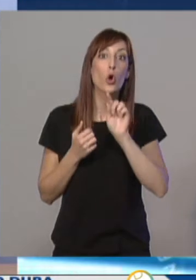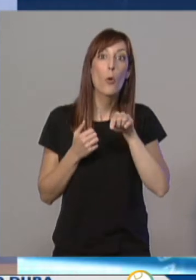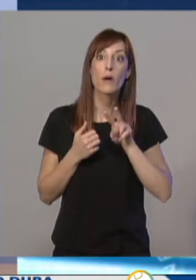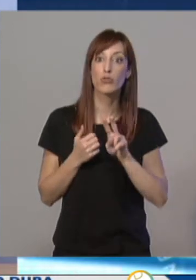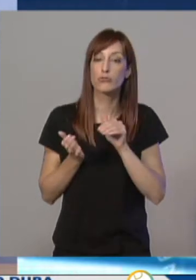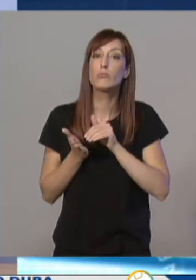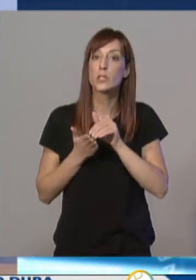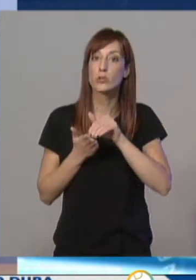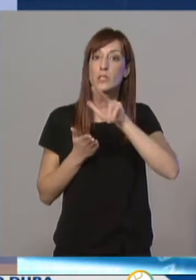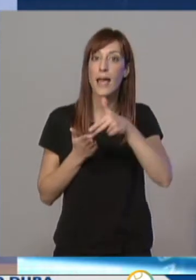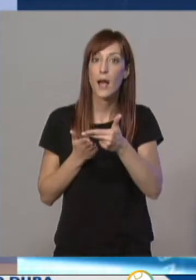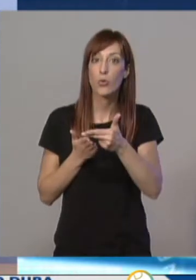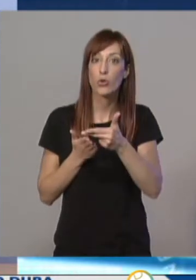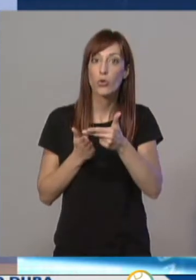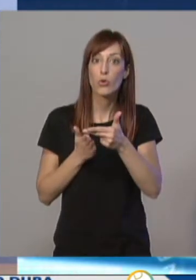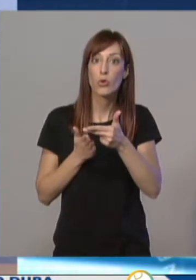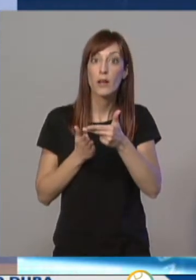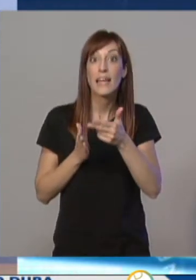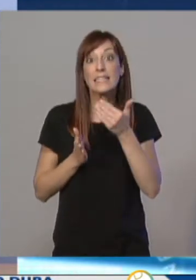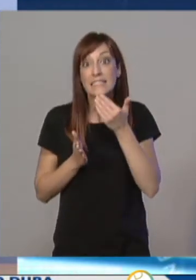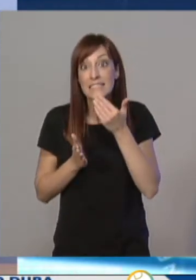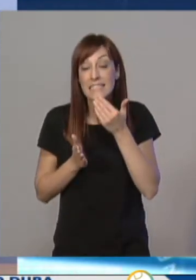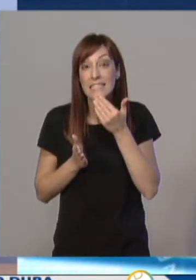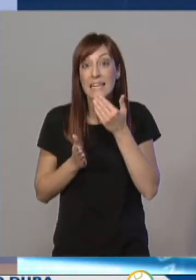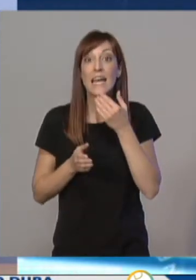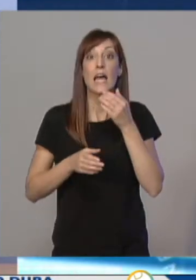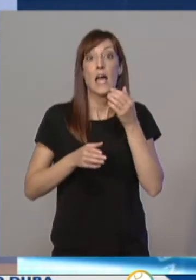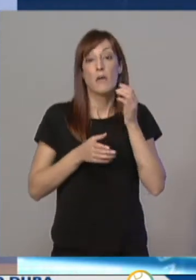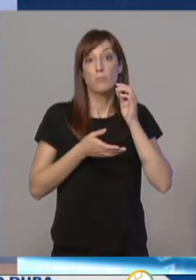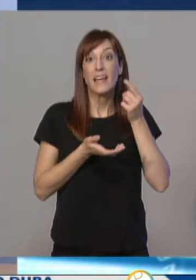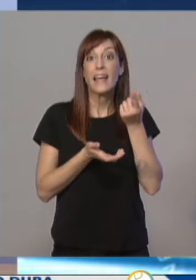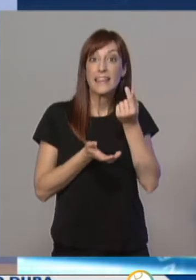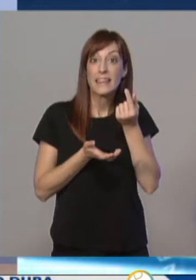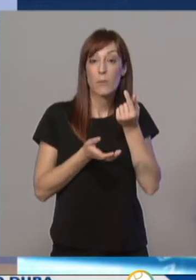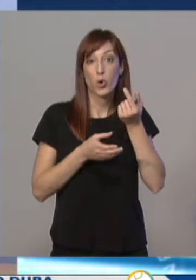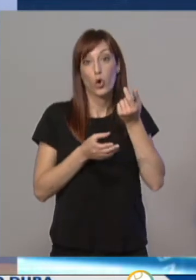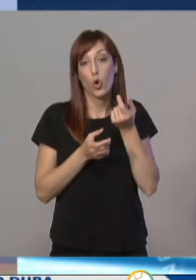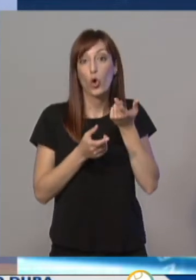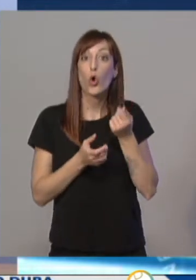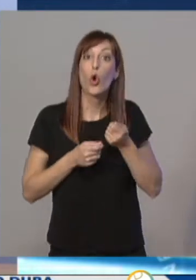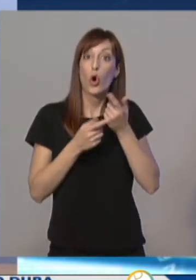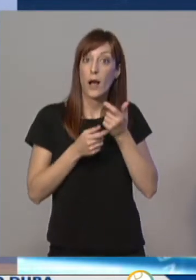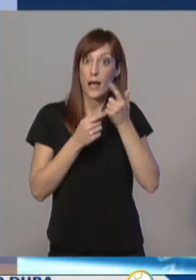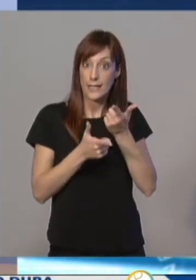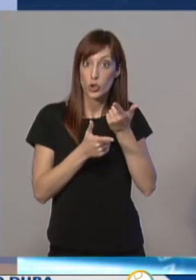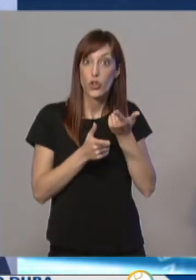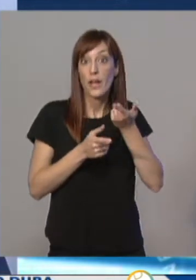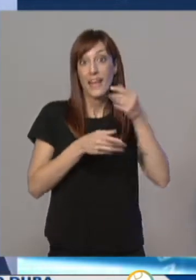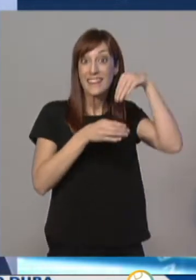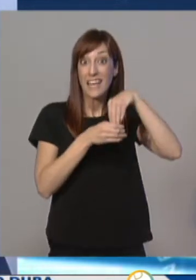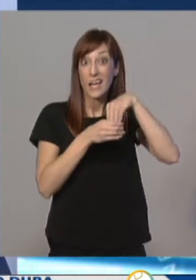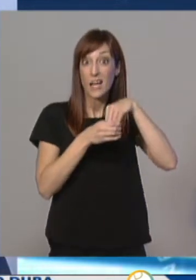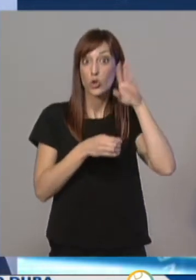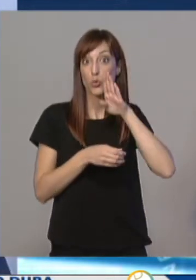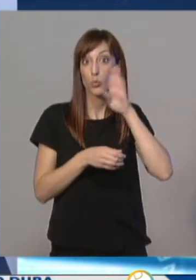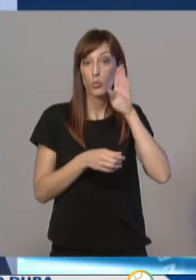...que en términos del Producto Interior Bruto sin ajustes de contabilidad nacional representa el 0,39%. Por